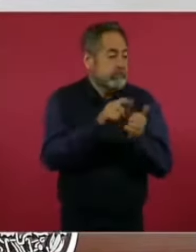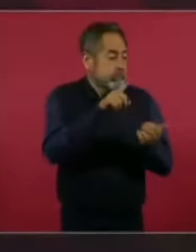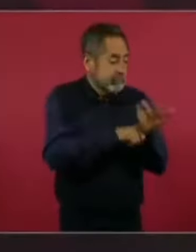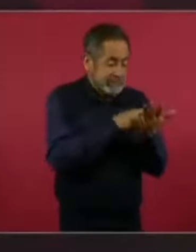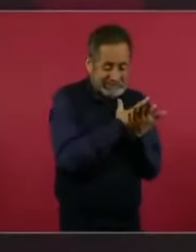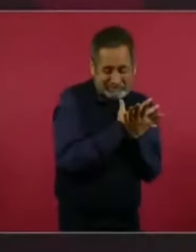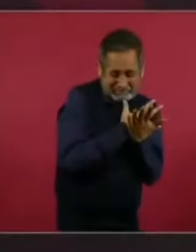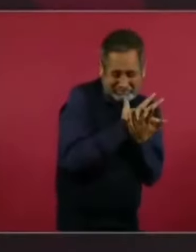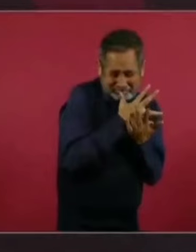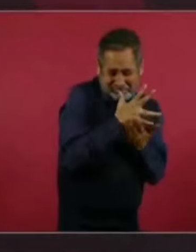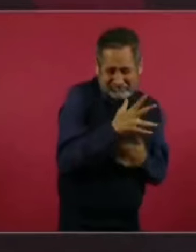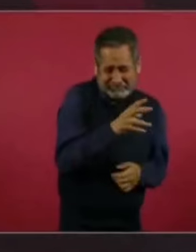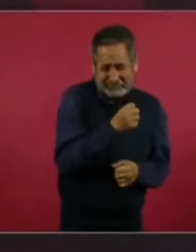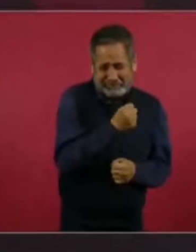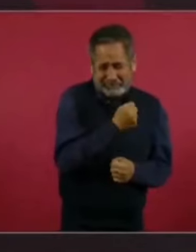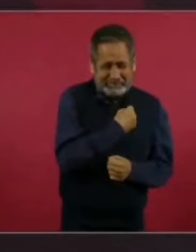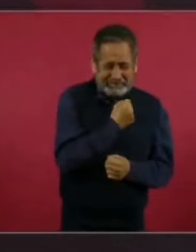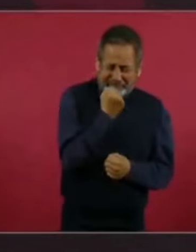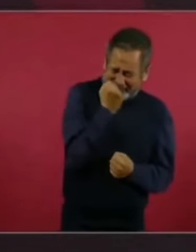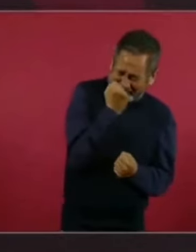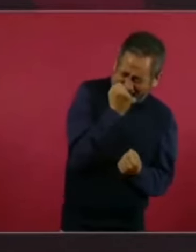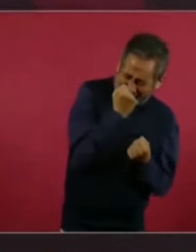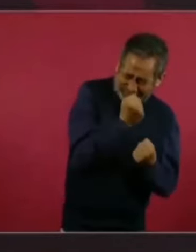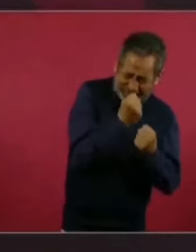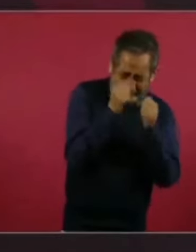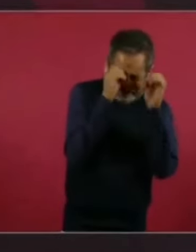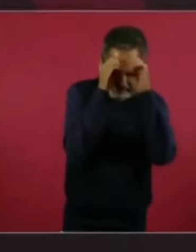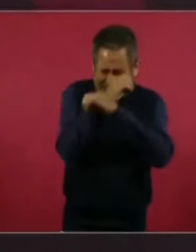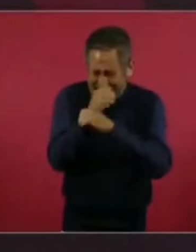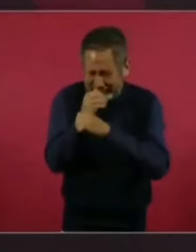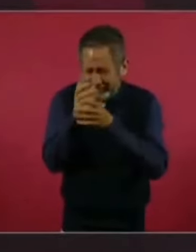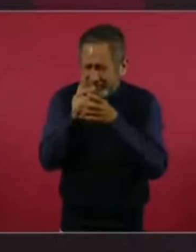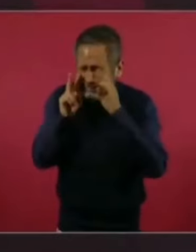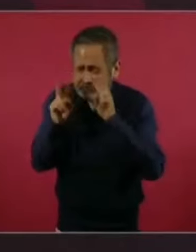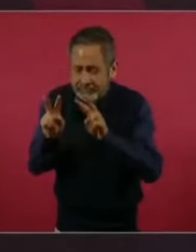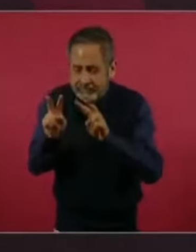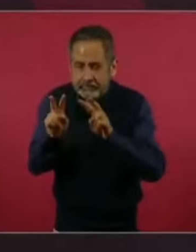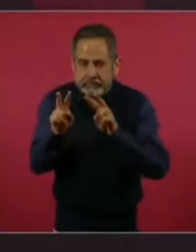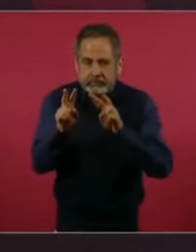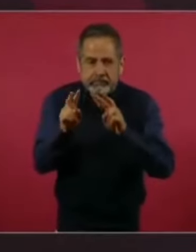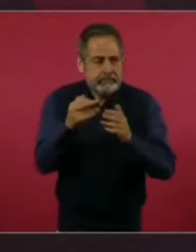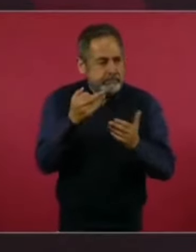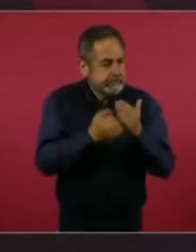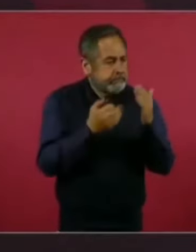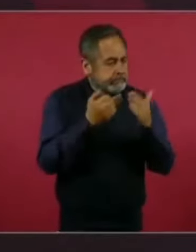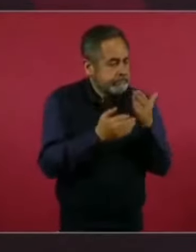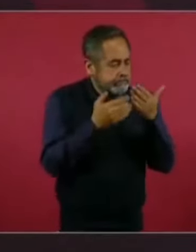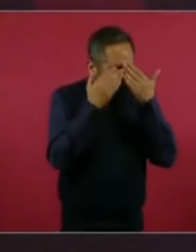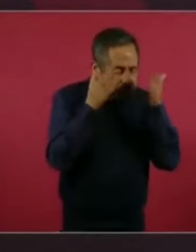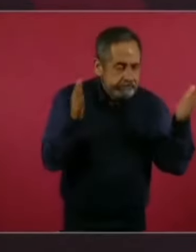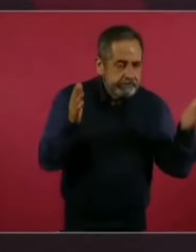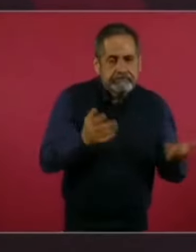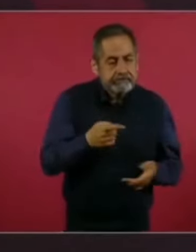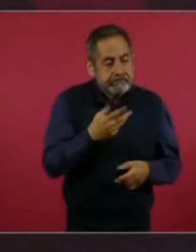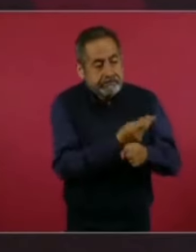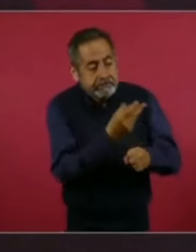obnubirla y ya no hay remedio ante eso.